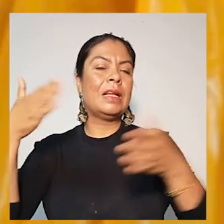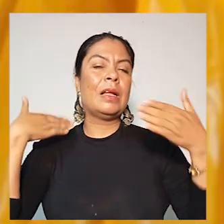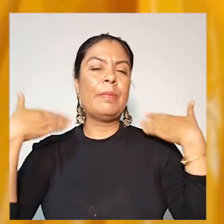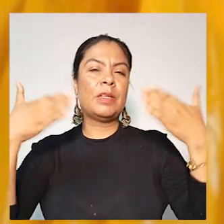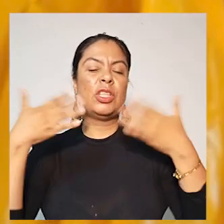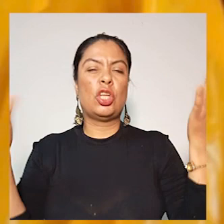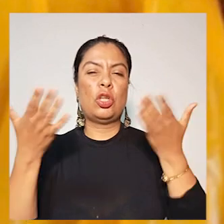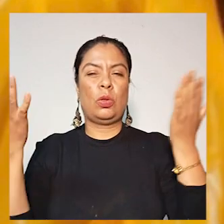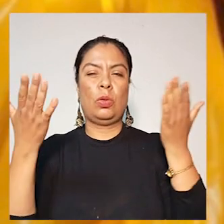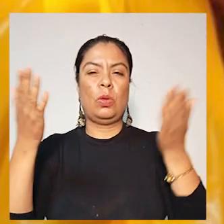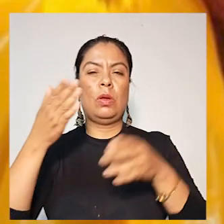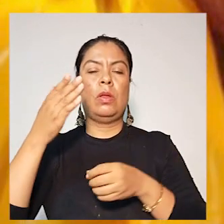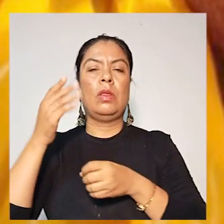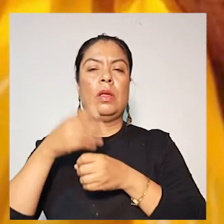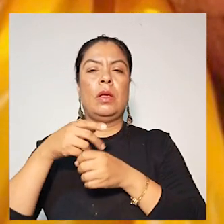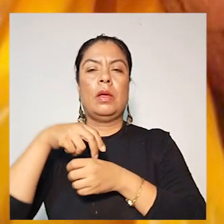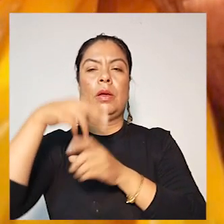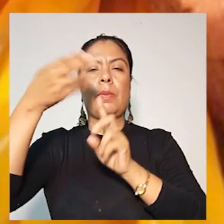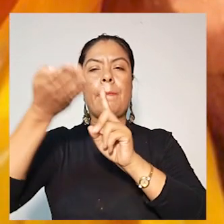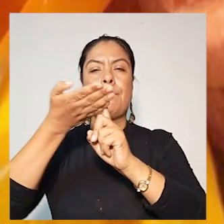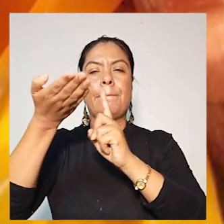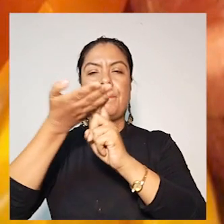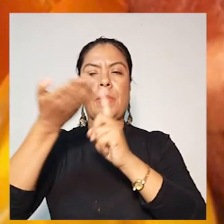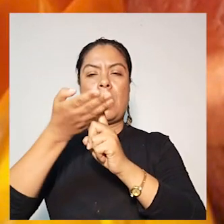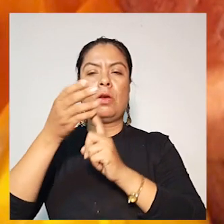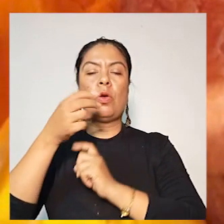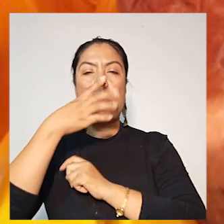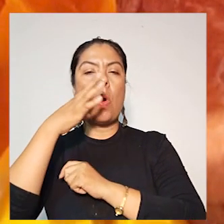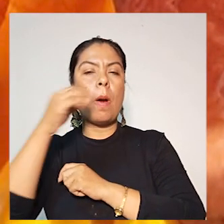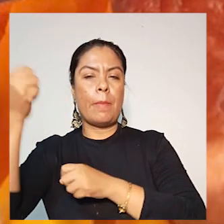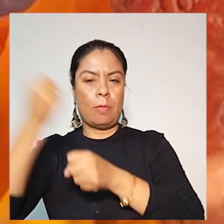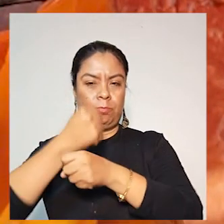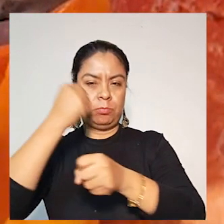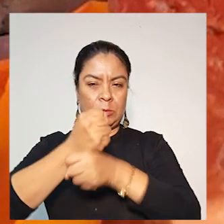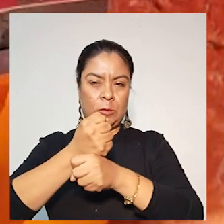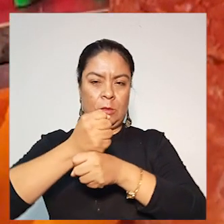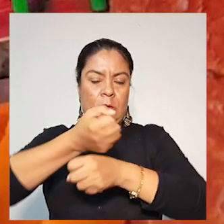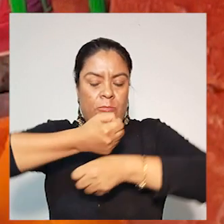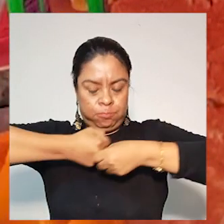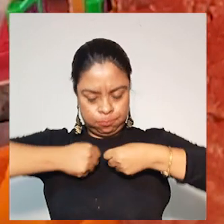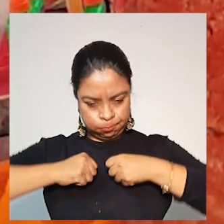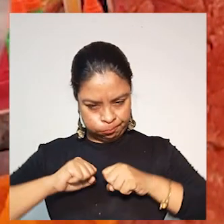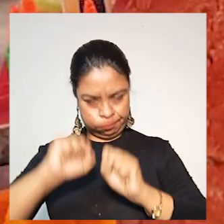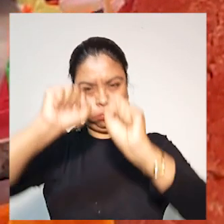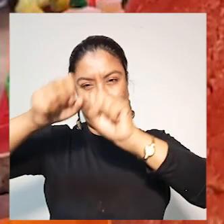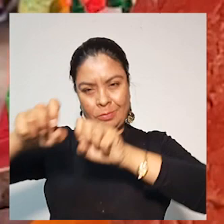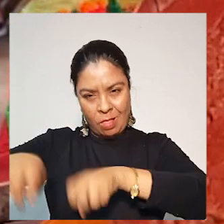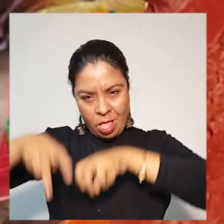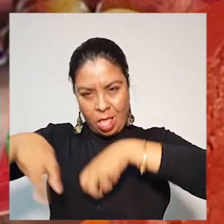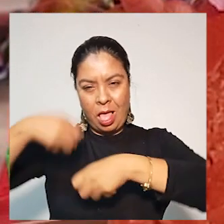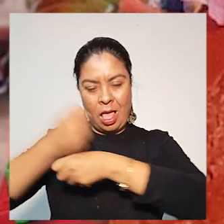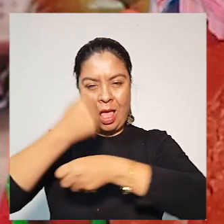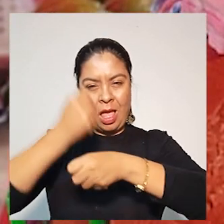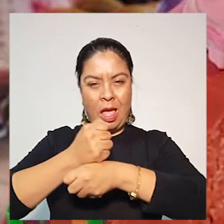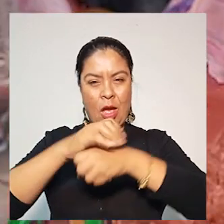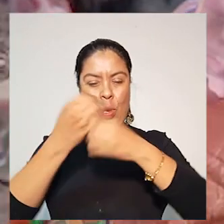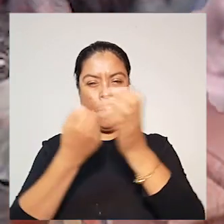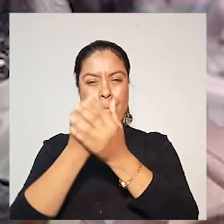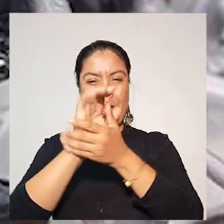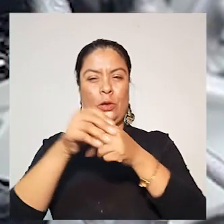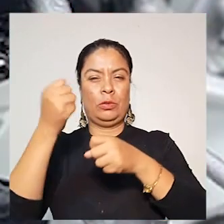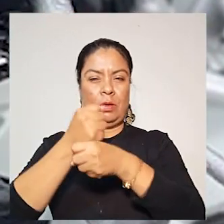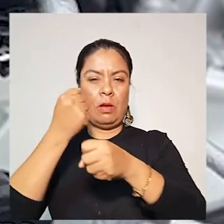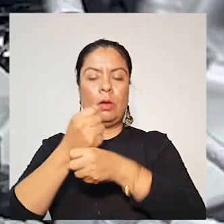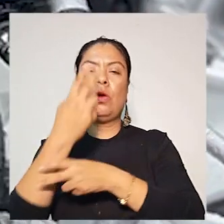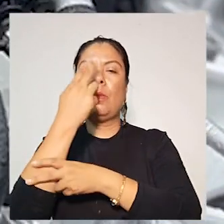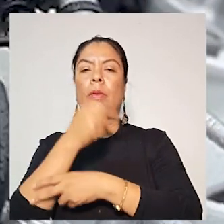en Puerto Rico. Honramos a esos valientes que trabajan la tierra, alimentando al mundo con el esfuerzo y dedicación de sus manos laboriosas.